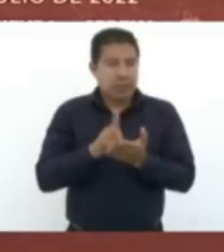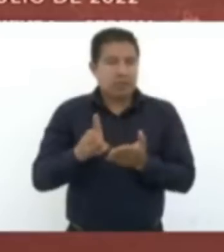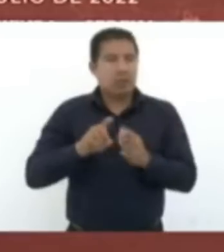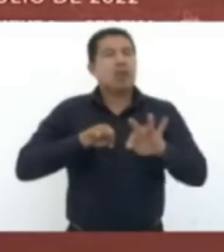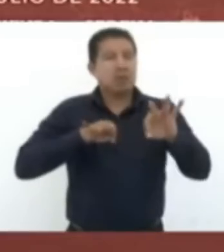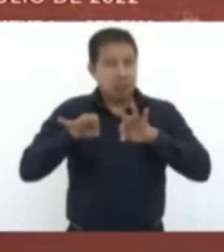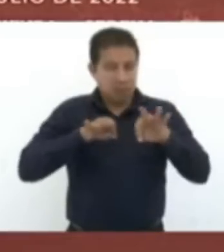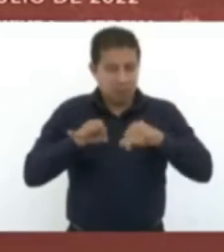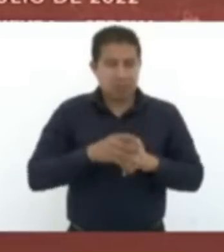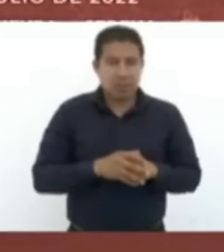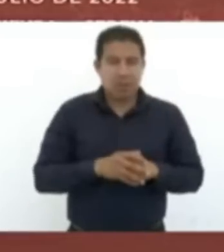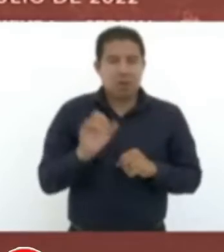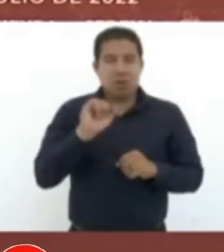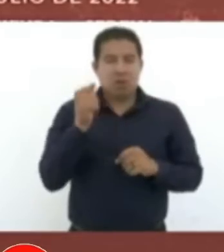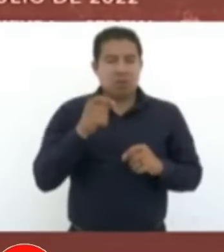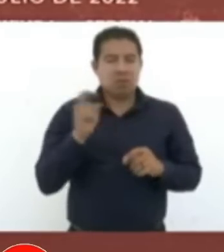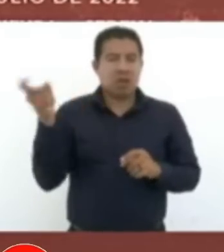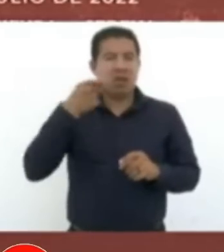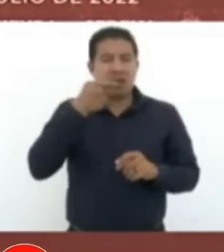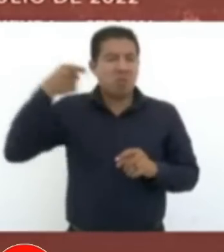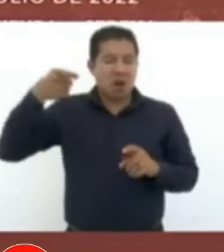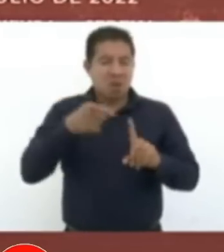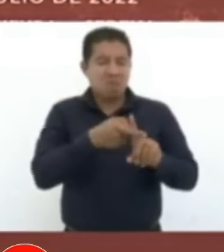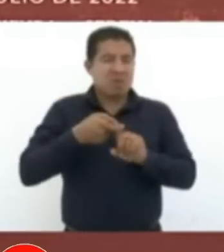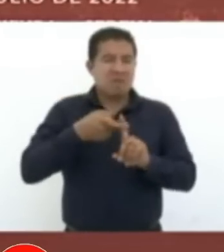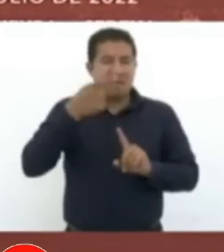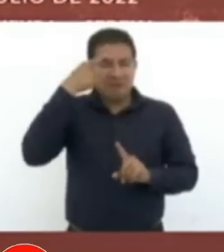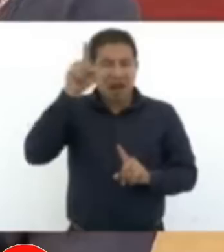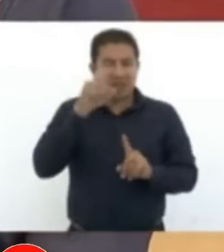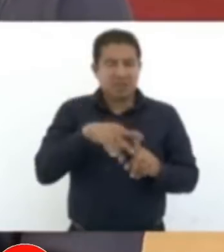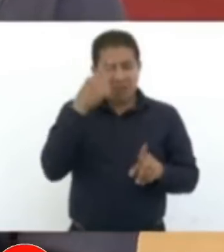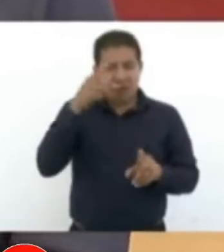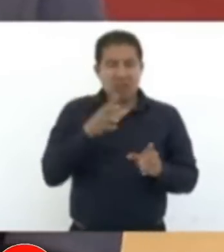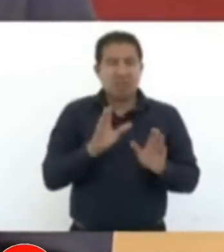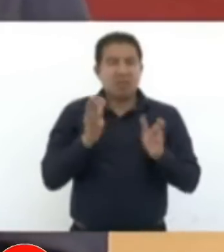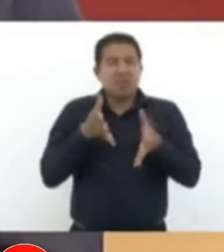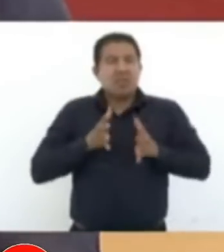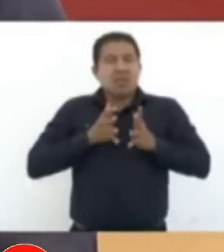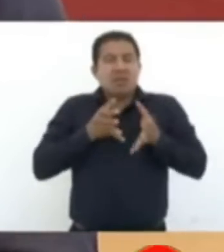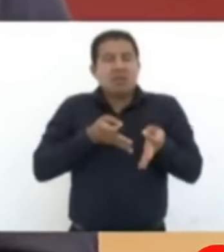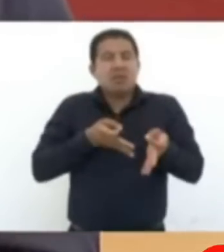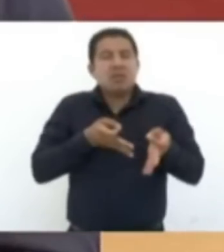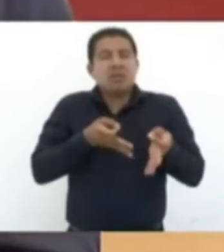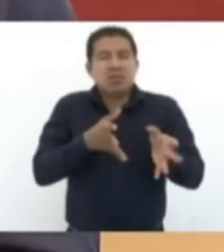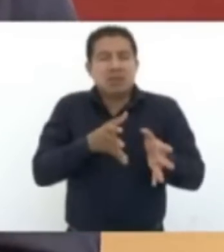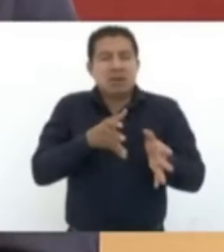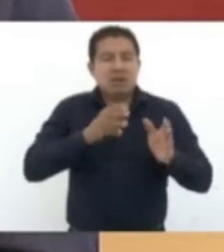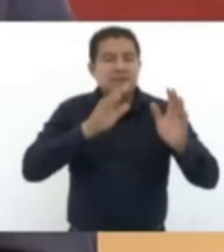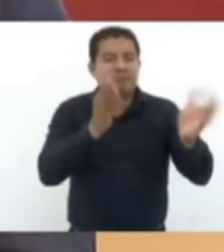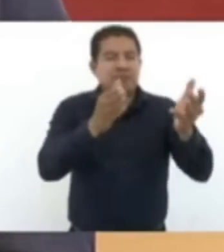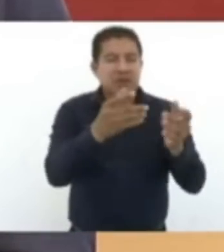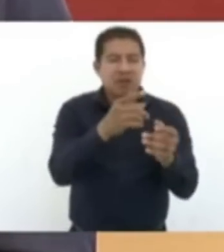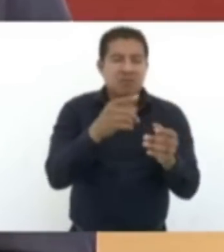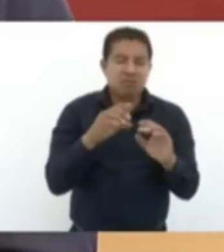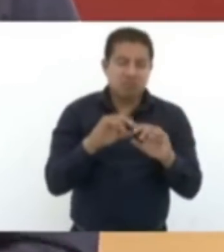enganchados y se los lleven y no se vean obligados a tomar el camino de la